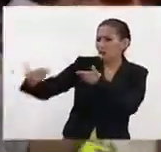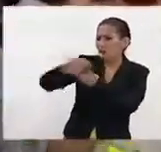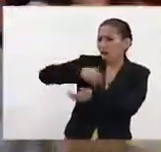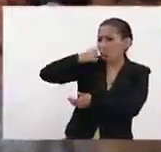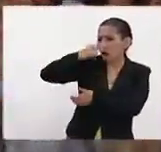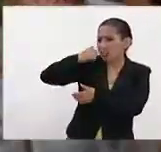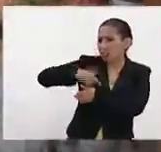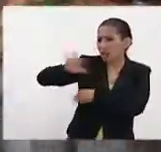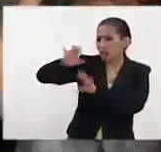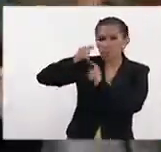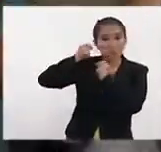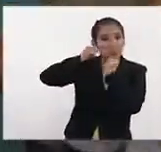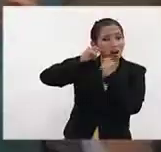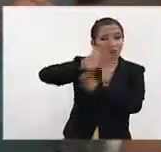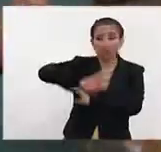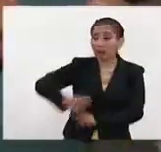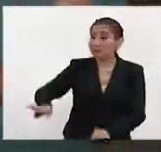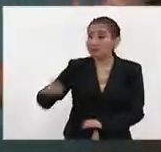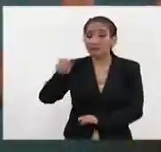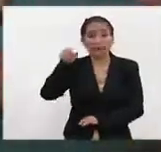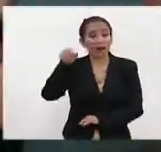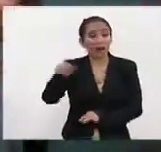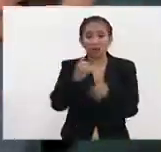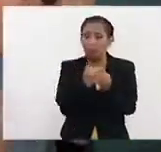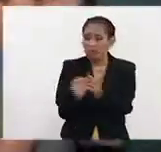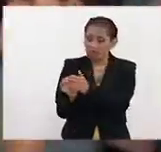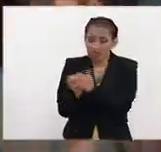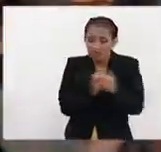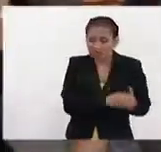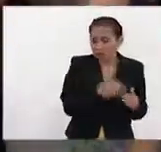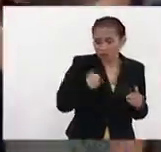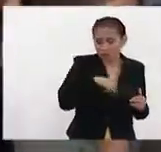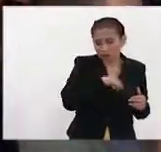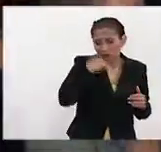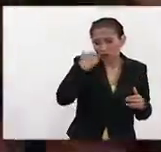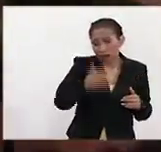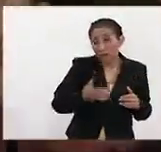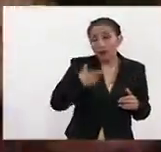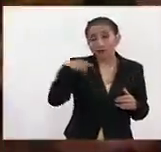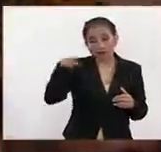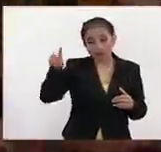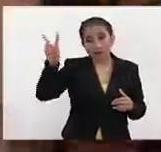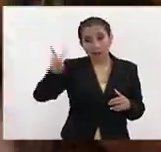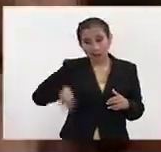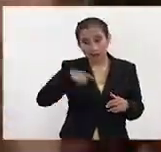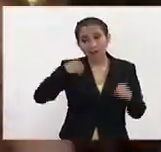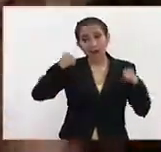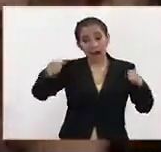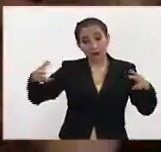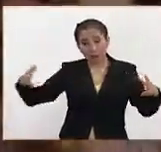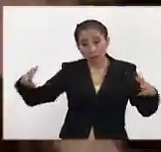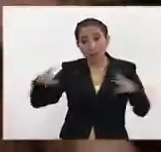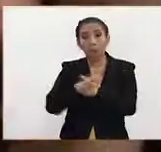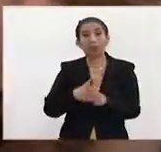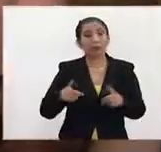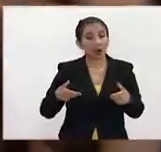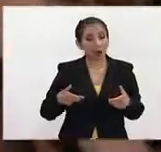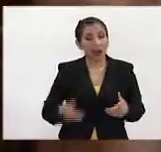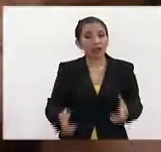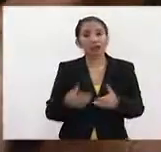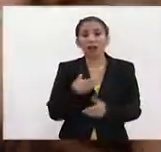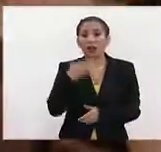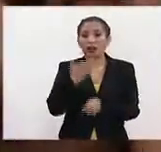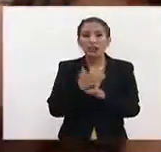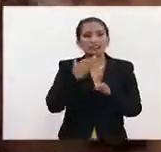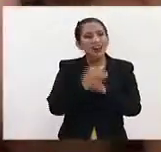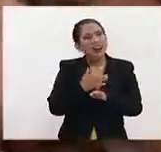o de la Guardia Civil, cualquier intervención en la autonomía, en los asuntos fiscales, va a ser respondida con marchas y la calle, que por ahora han